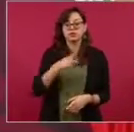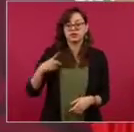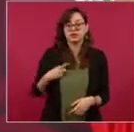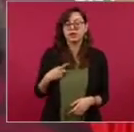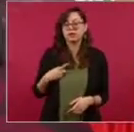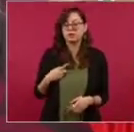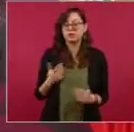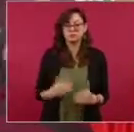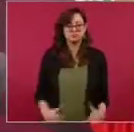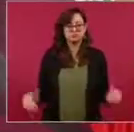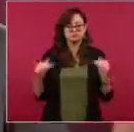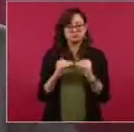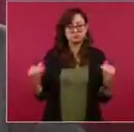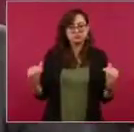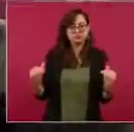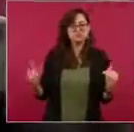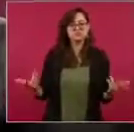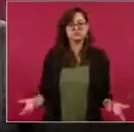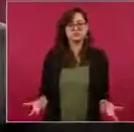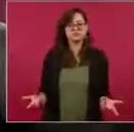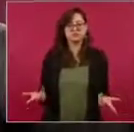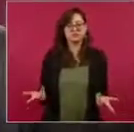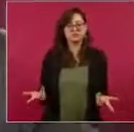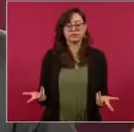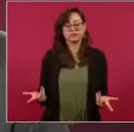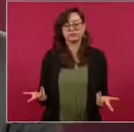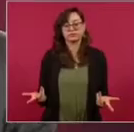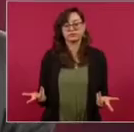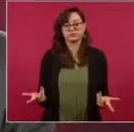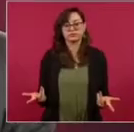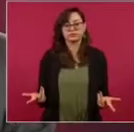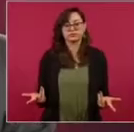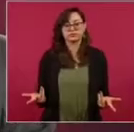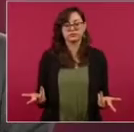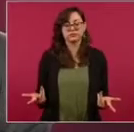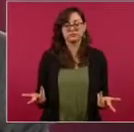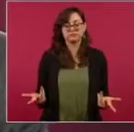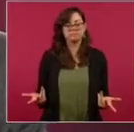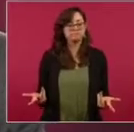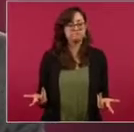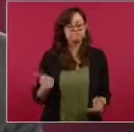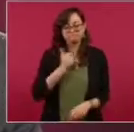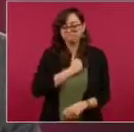no como sucede todavía, lamentablemente. Gracias.